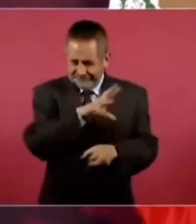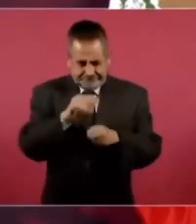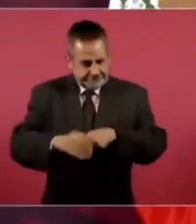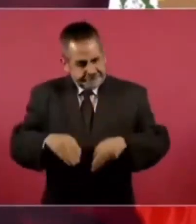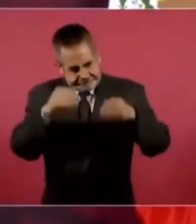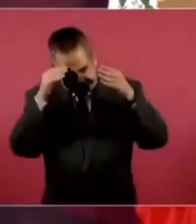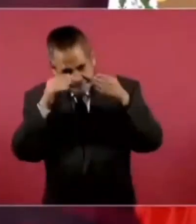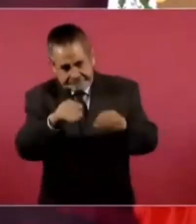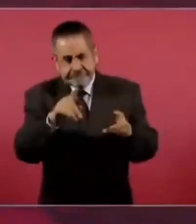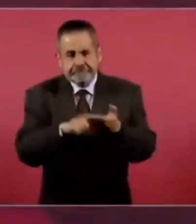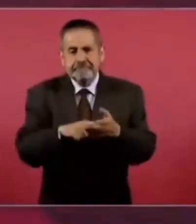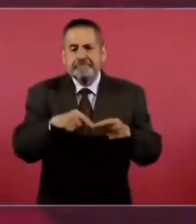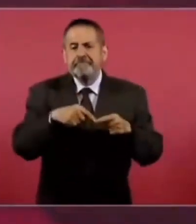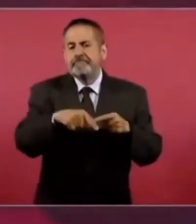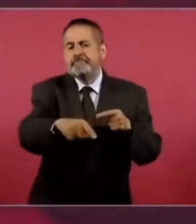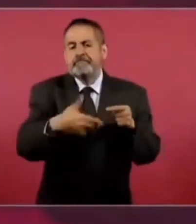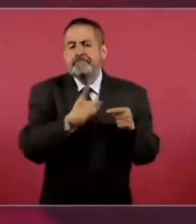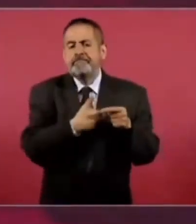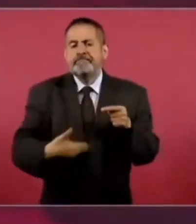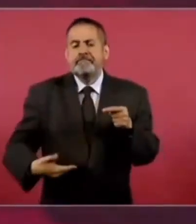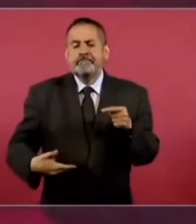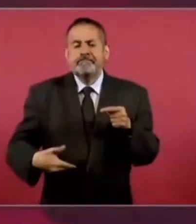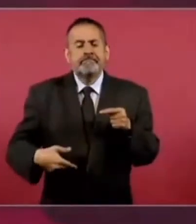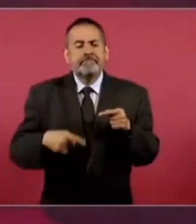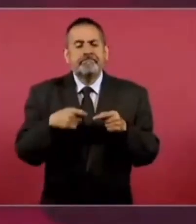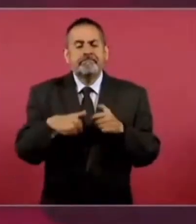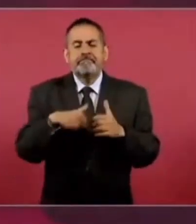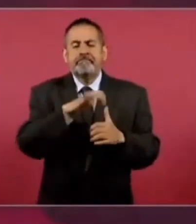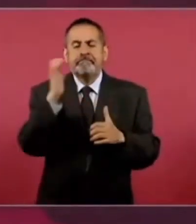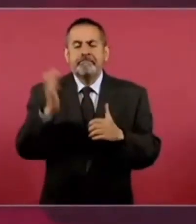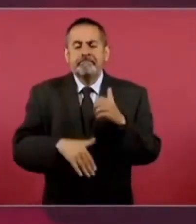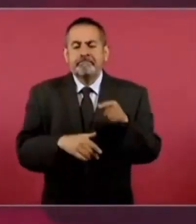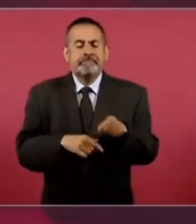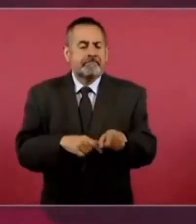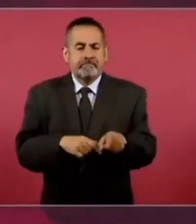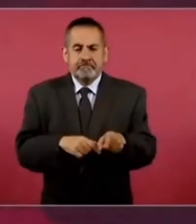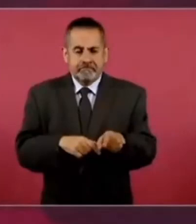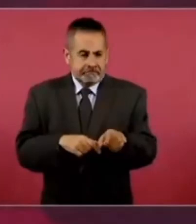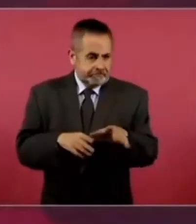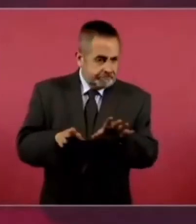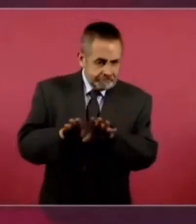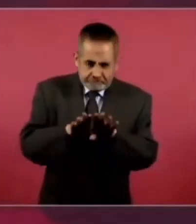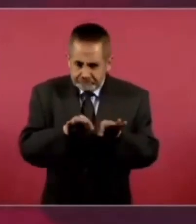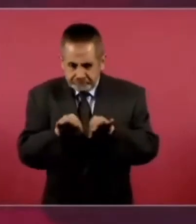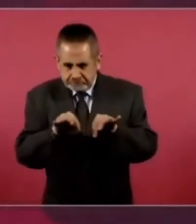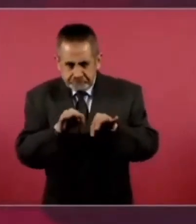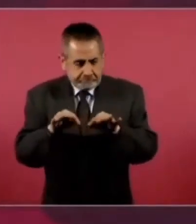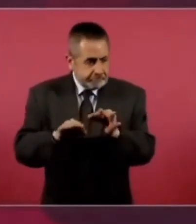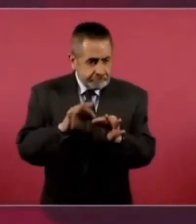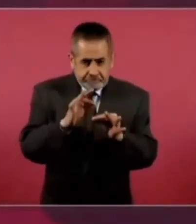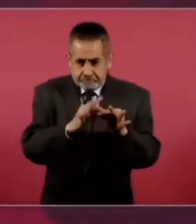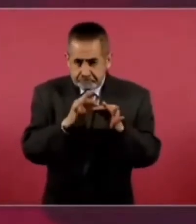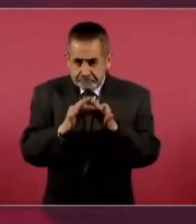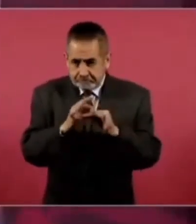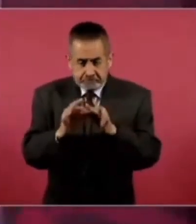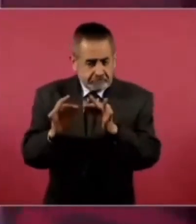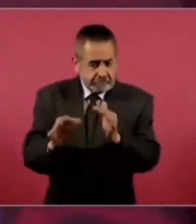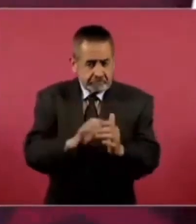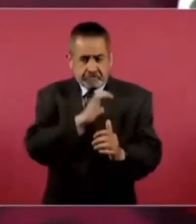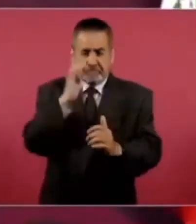a seguir consolidando